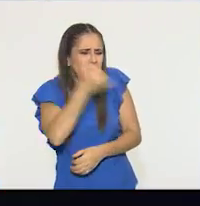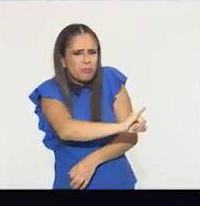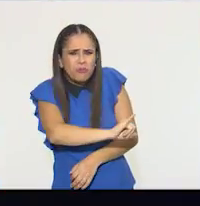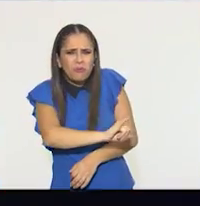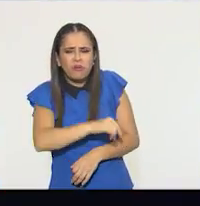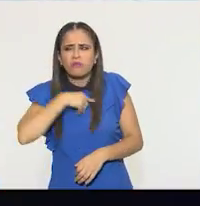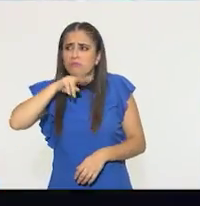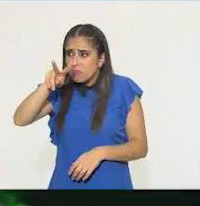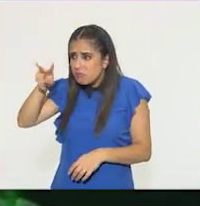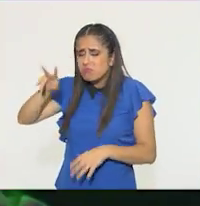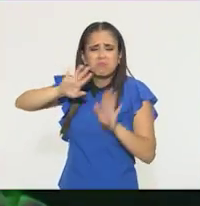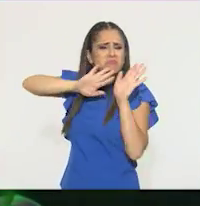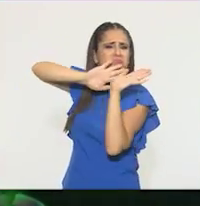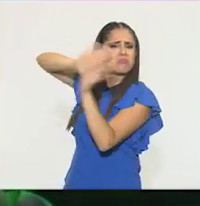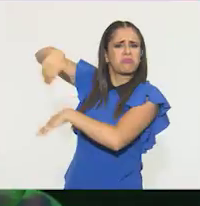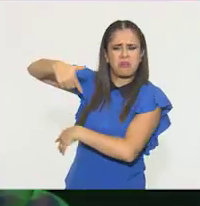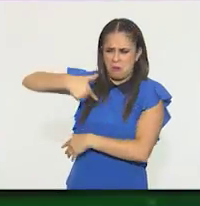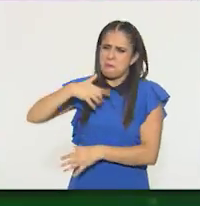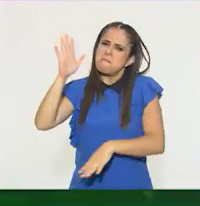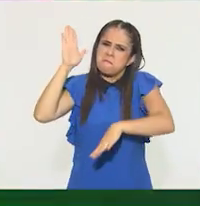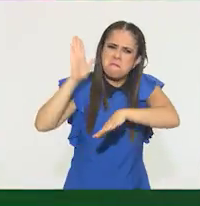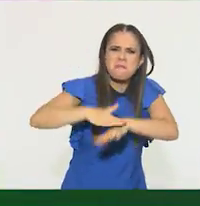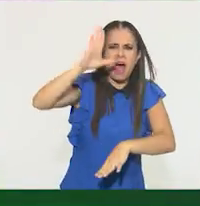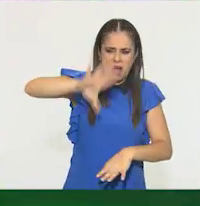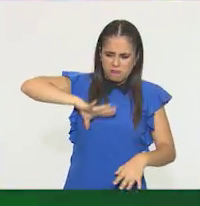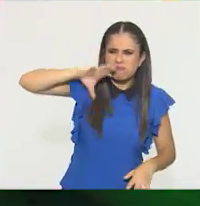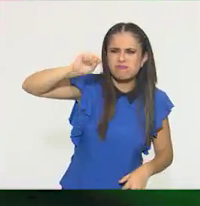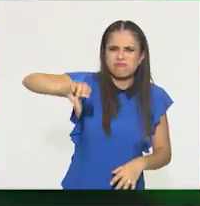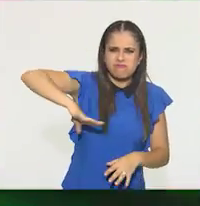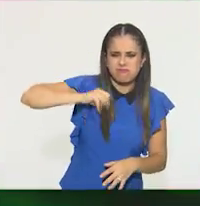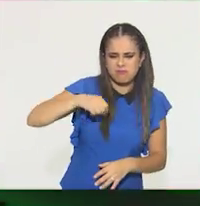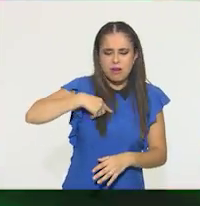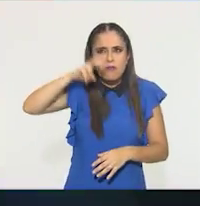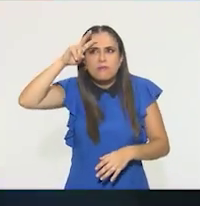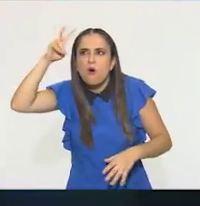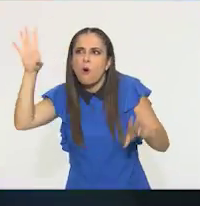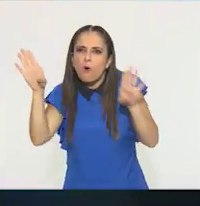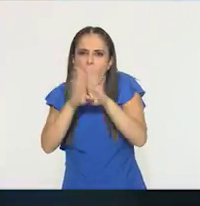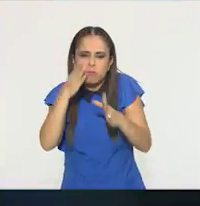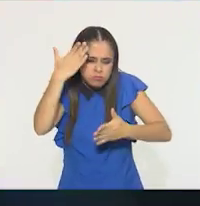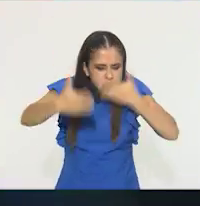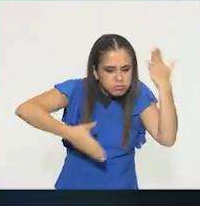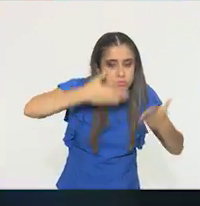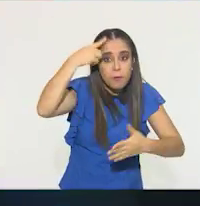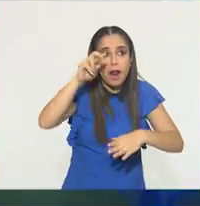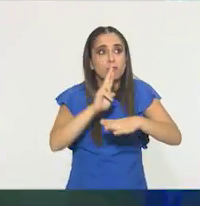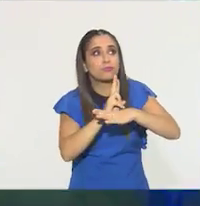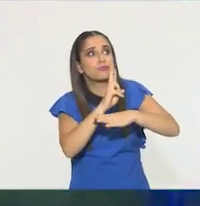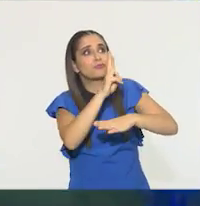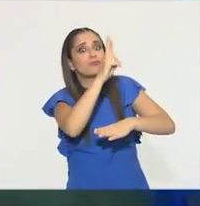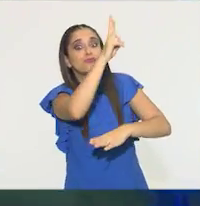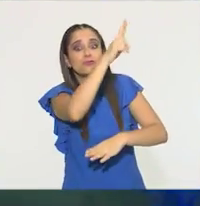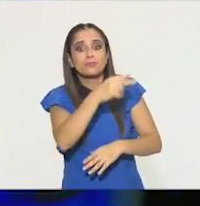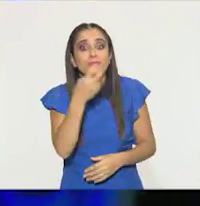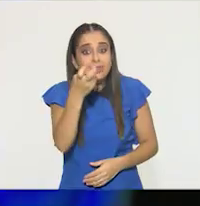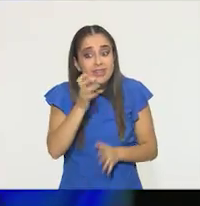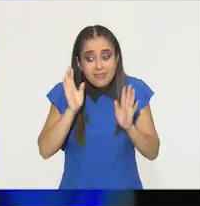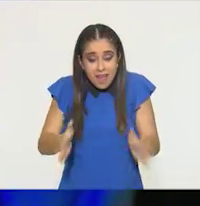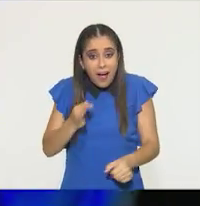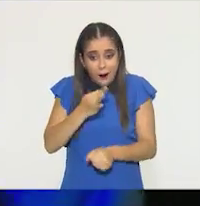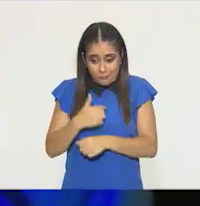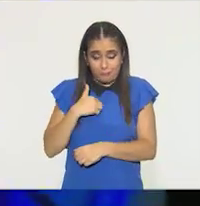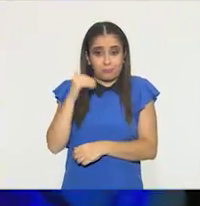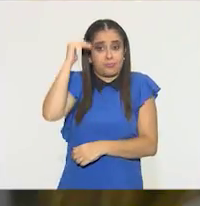Esas voces me retaron para estudiar y trabajar en crear algo que algún día fuera al espacio y lo logré. Así que junto con otros científicos,